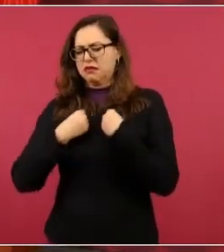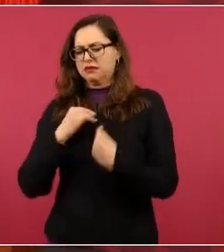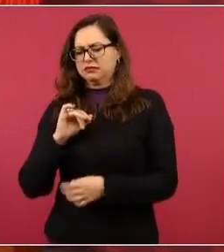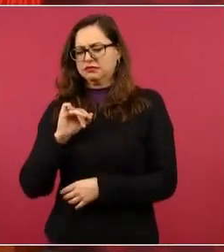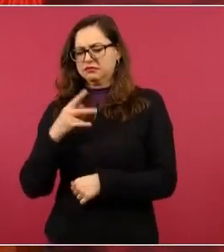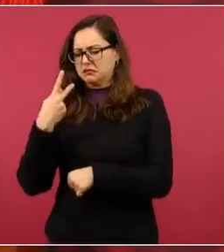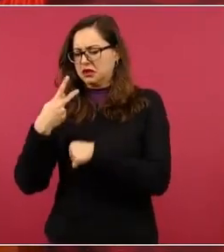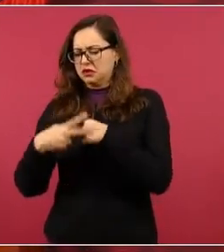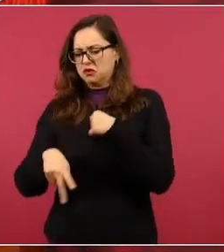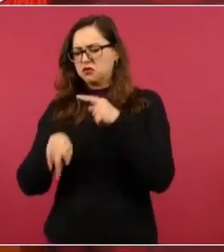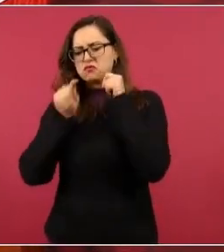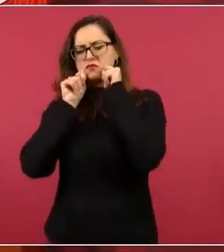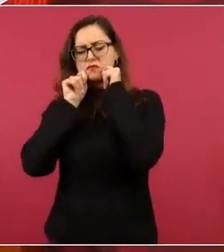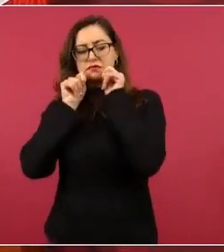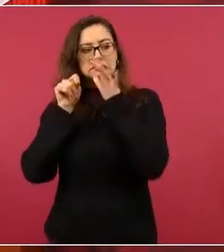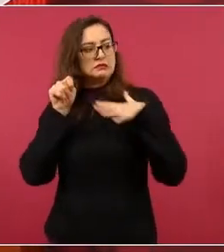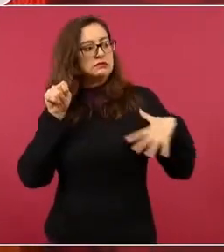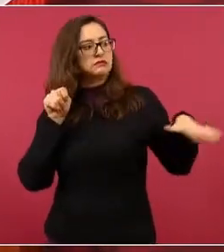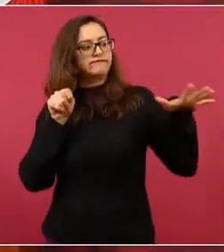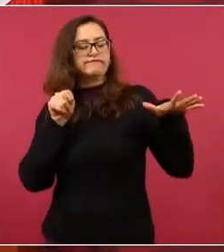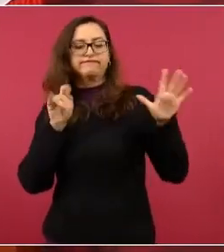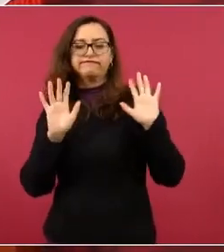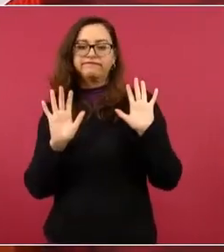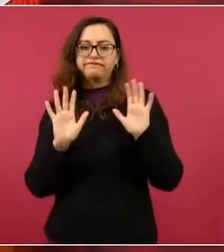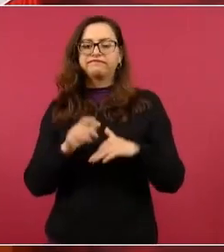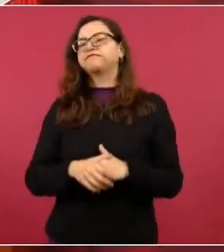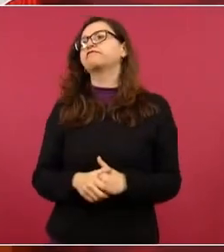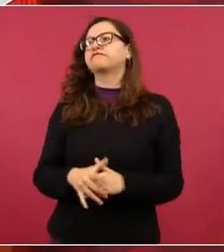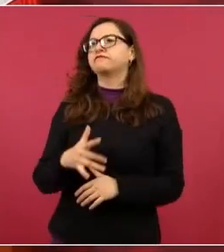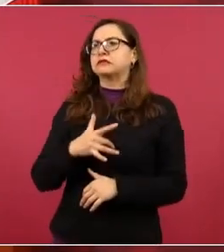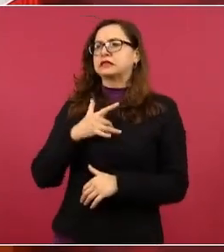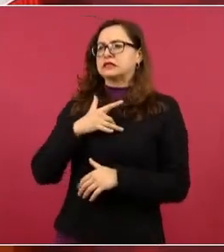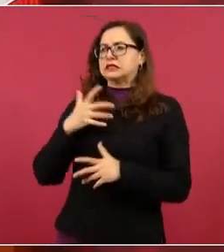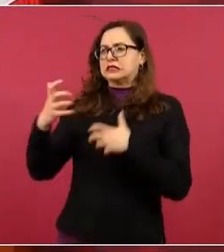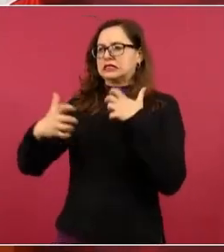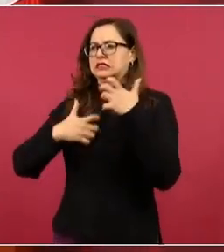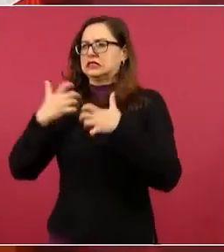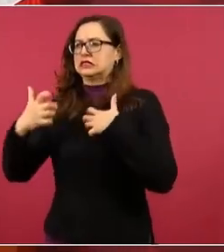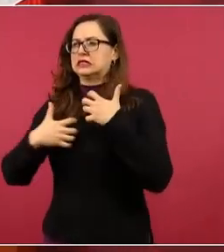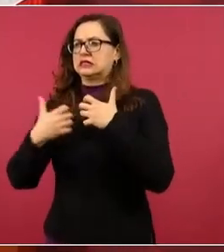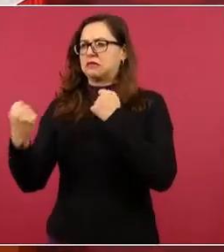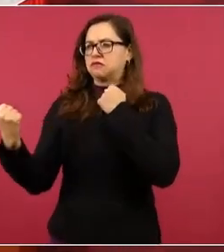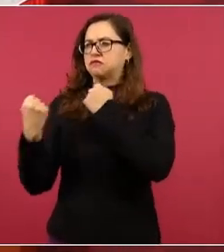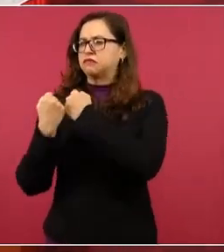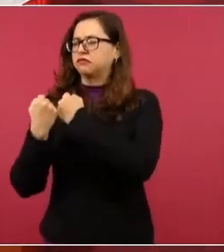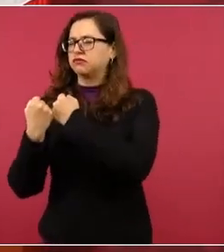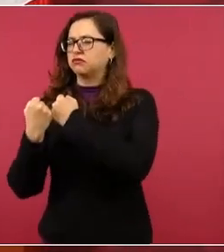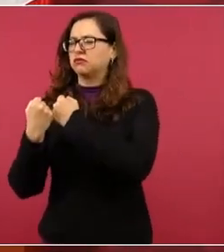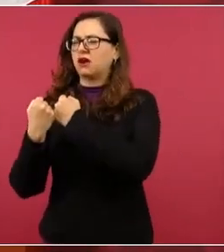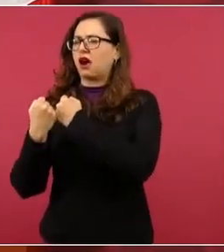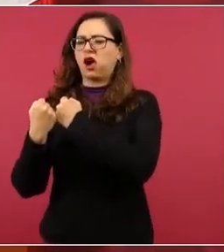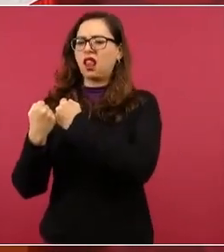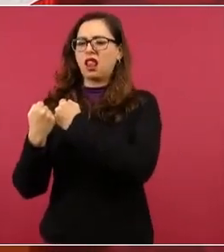Entonces, decidimos marchar, salir,